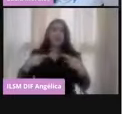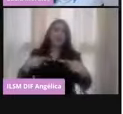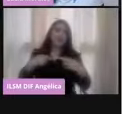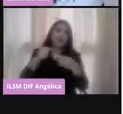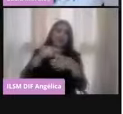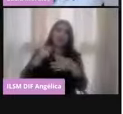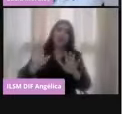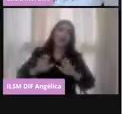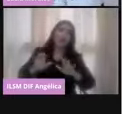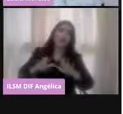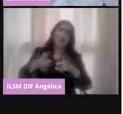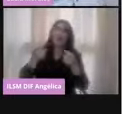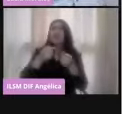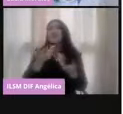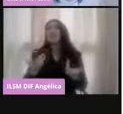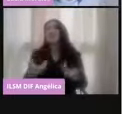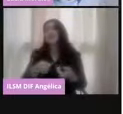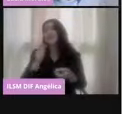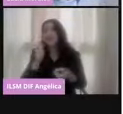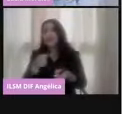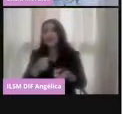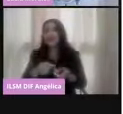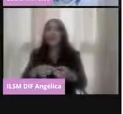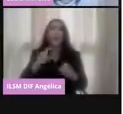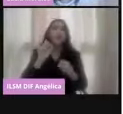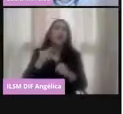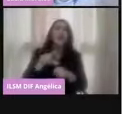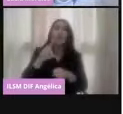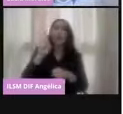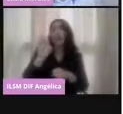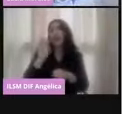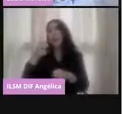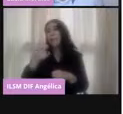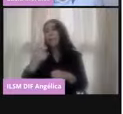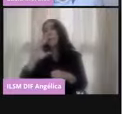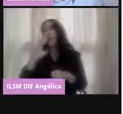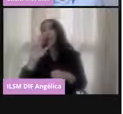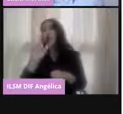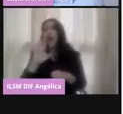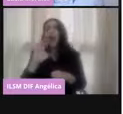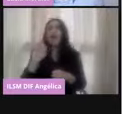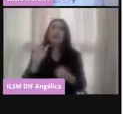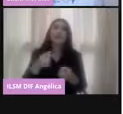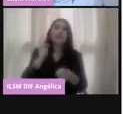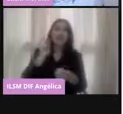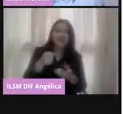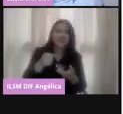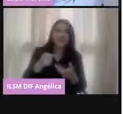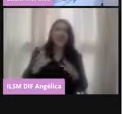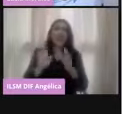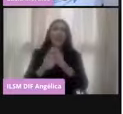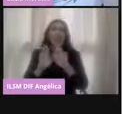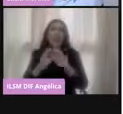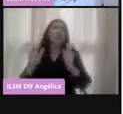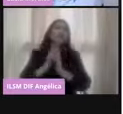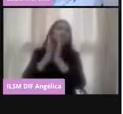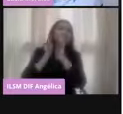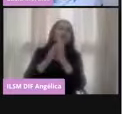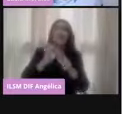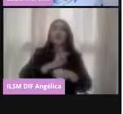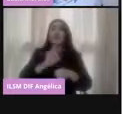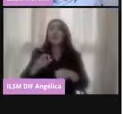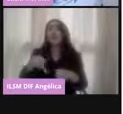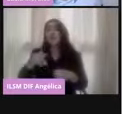ciudadanía, qué es la democracia, cómo podemos participar en democracia. Pero ahora déjenme